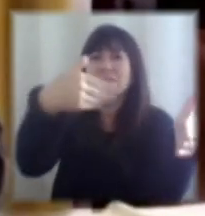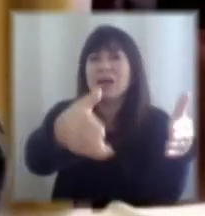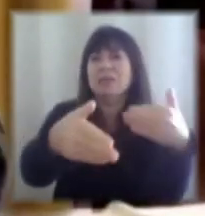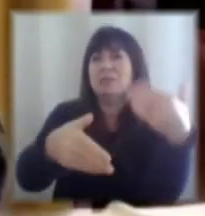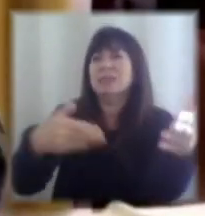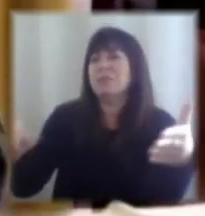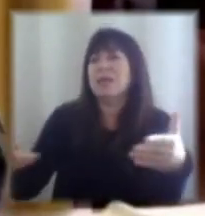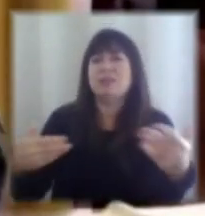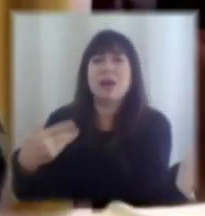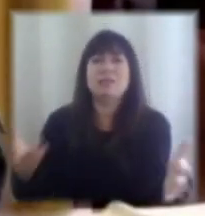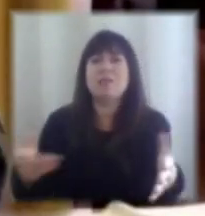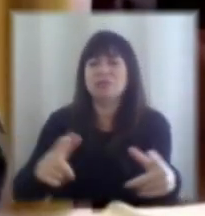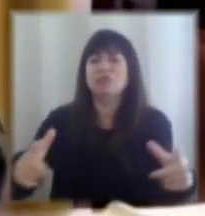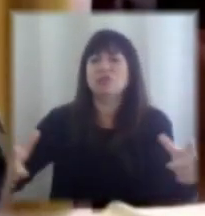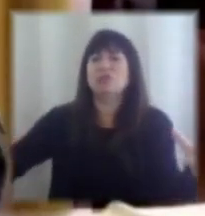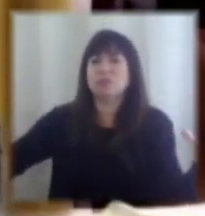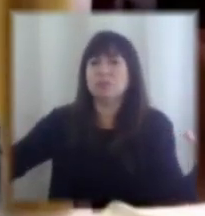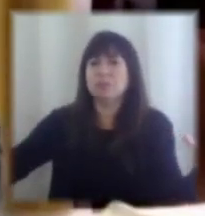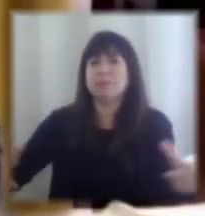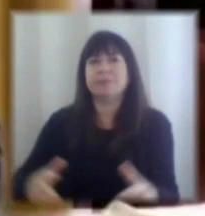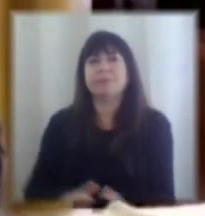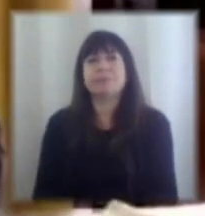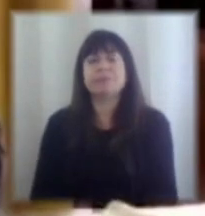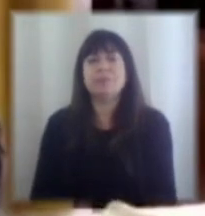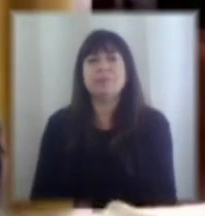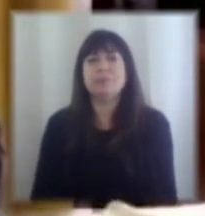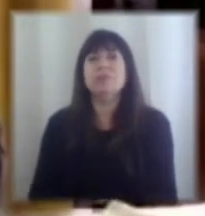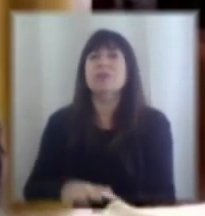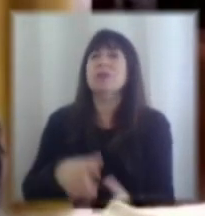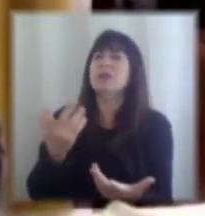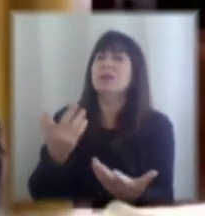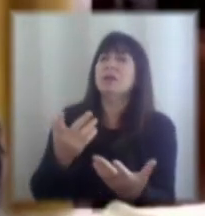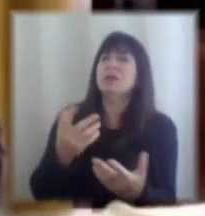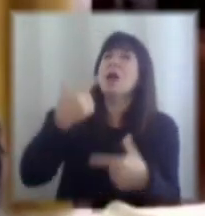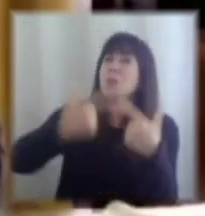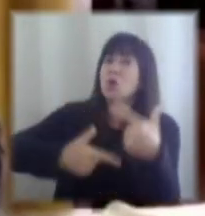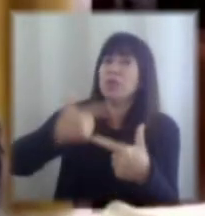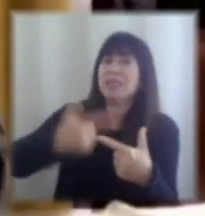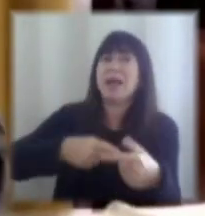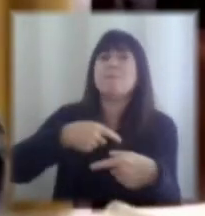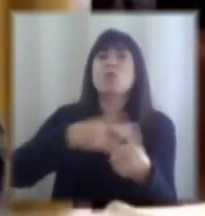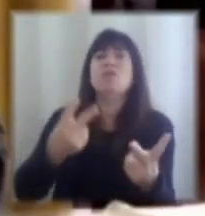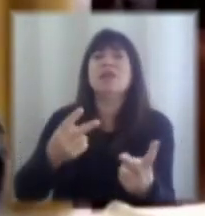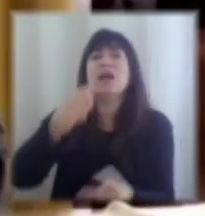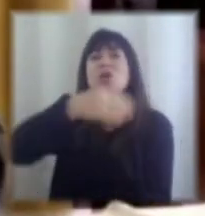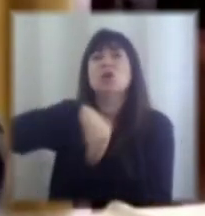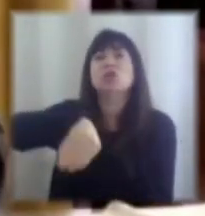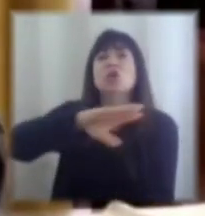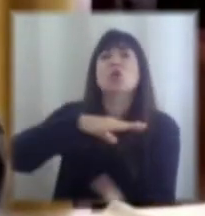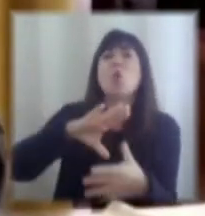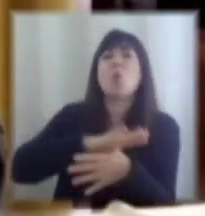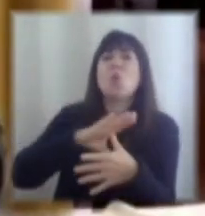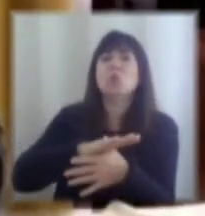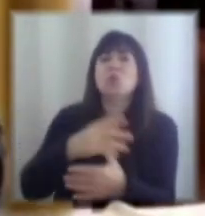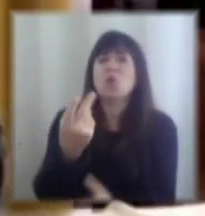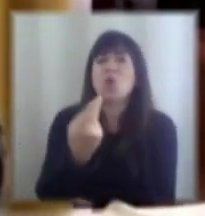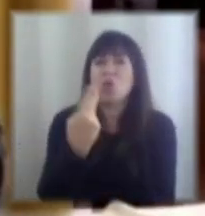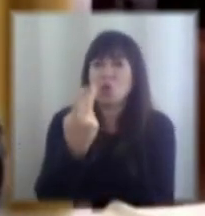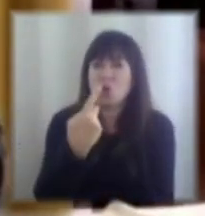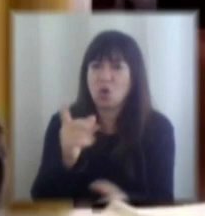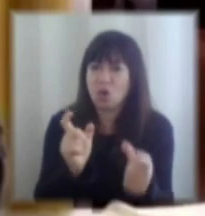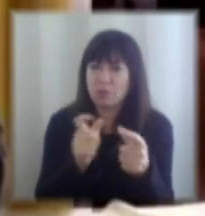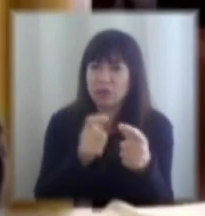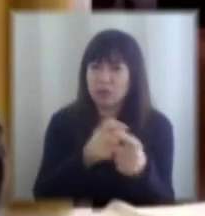y a nivel de la política pública bueno ¿cómo hacer esto? nosotros estuvimos juntos Bernardo en la comisión presidencial de